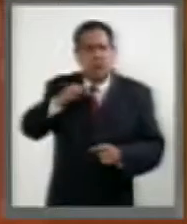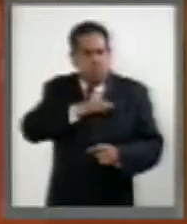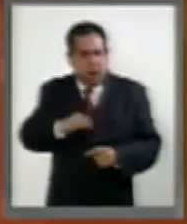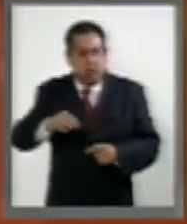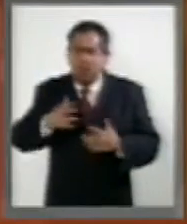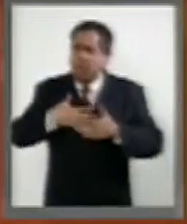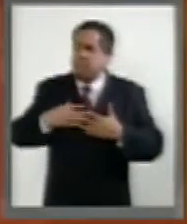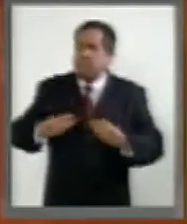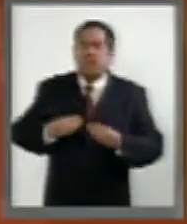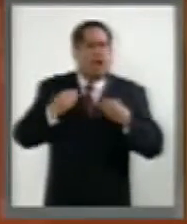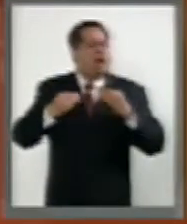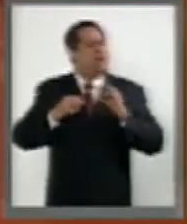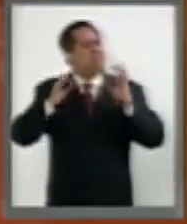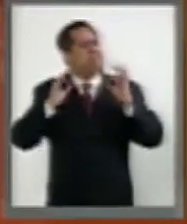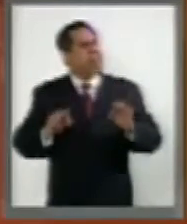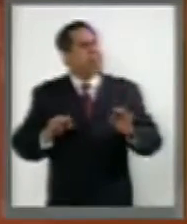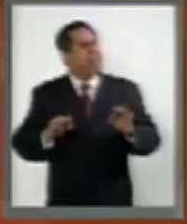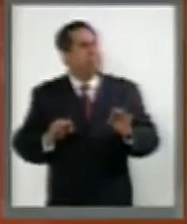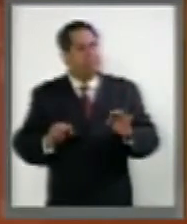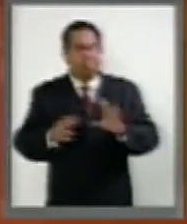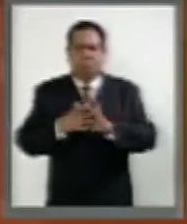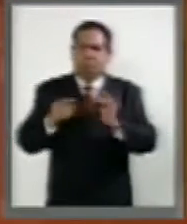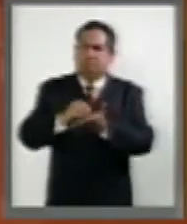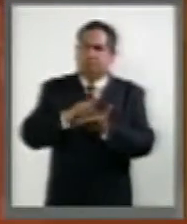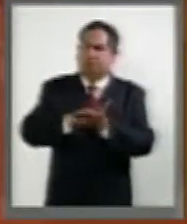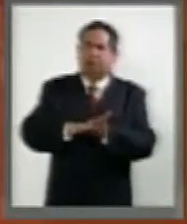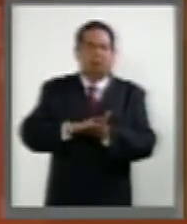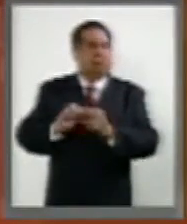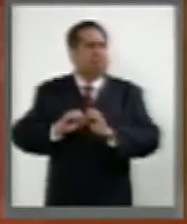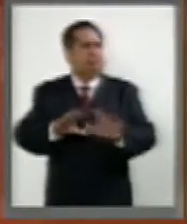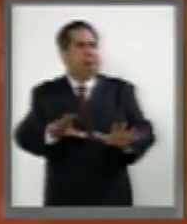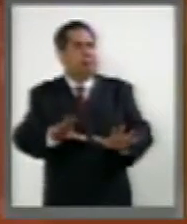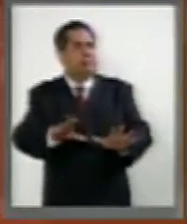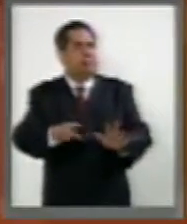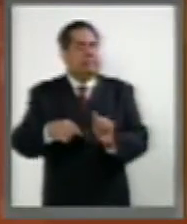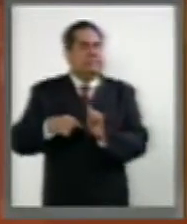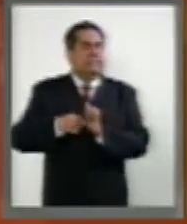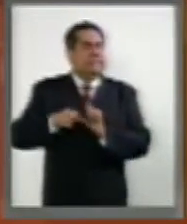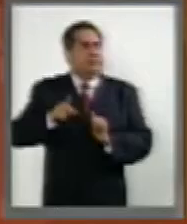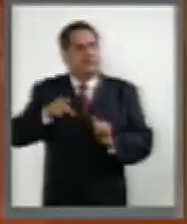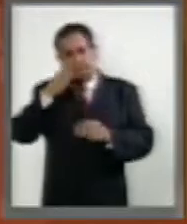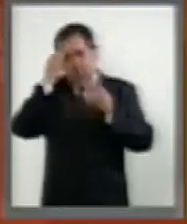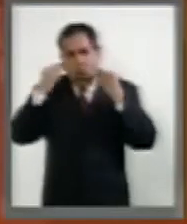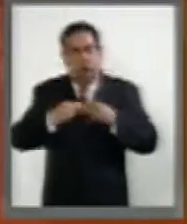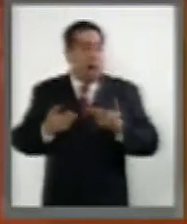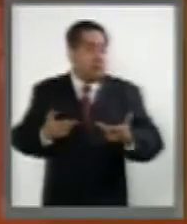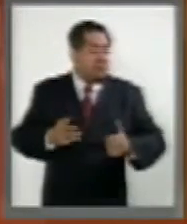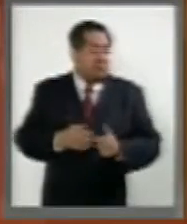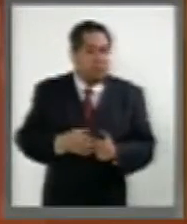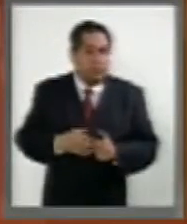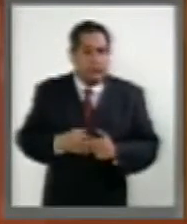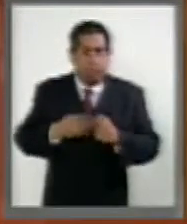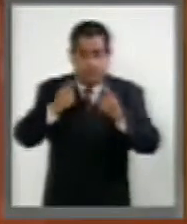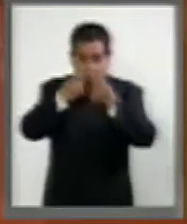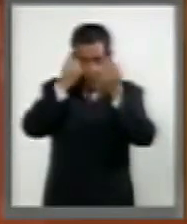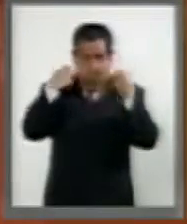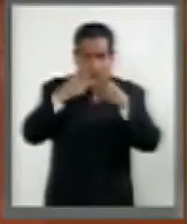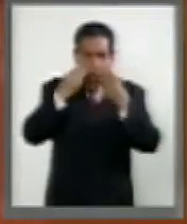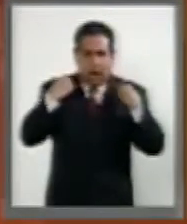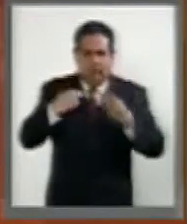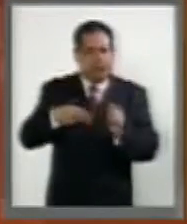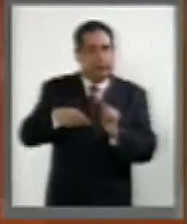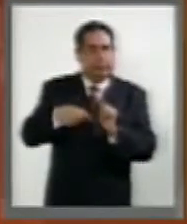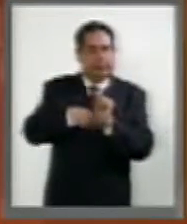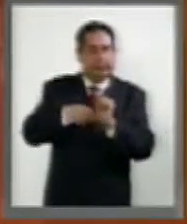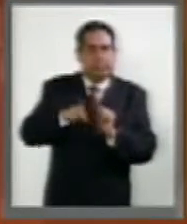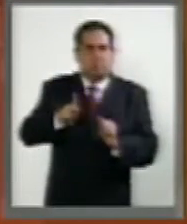vivirse la vida y dejó testimonios. Paradójicamente, pues, Sor Juana, atrás de un hábito guardado